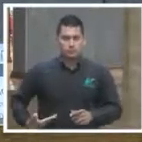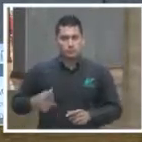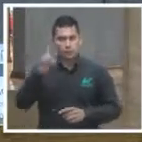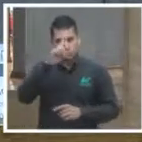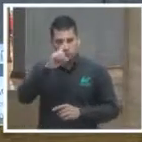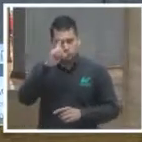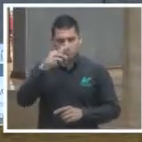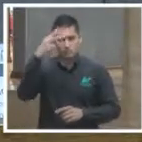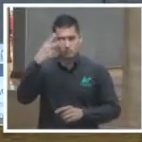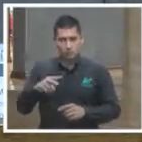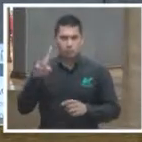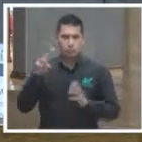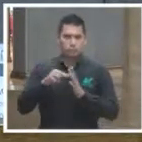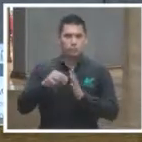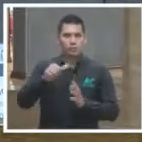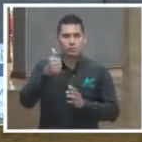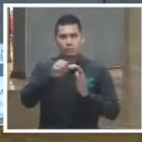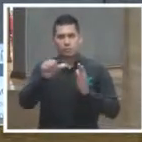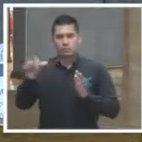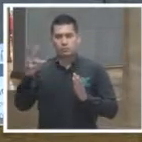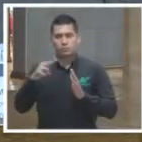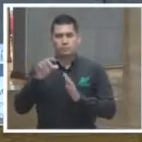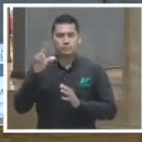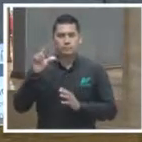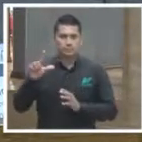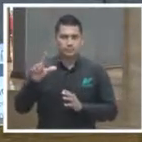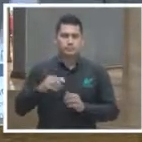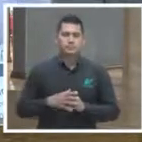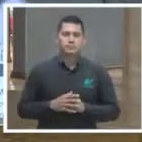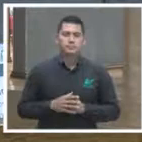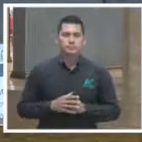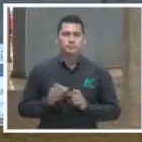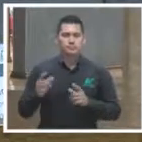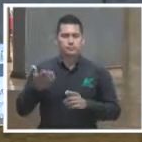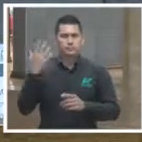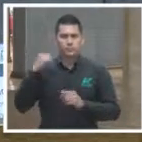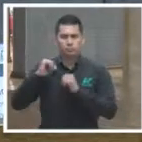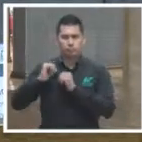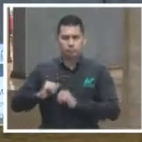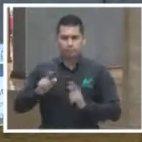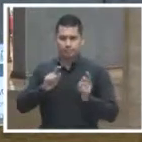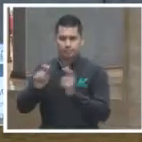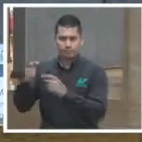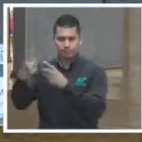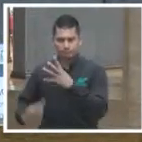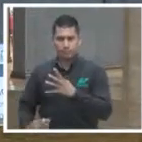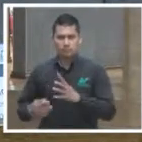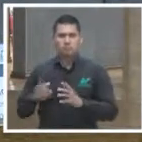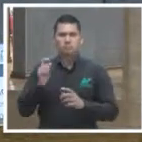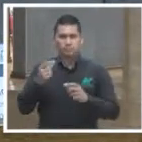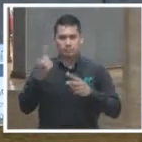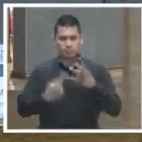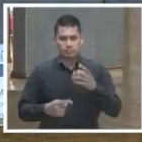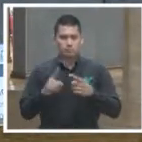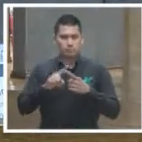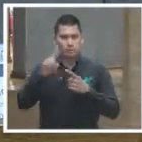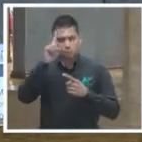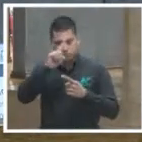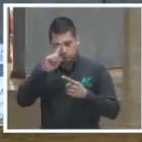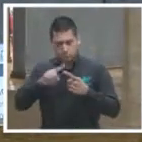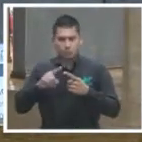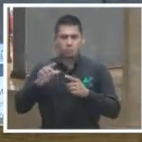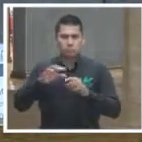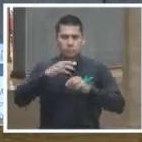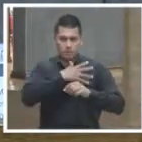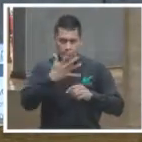Oxfam México de 2011 a 2017. Entre algunos de los cargos que ha ocupado el maestro Cantú se encuentran consejero electoral del Consejo